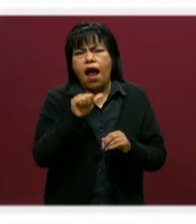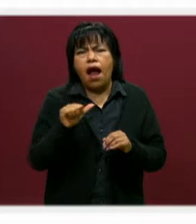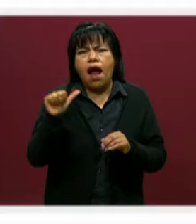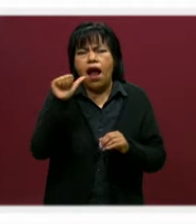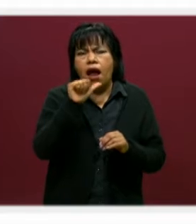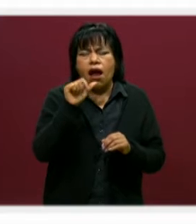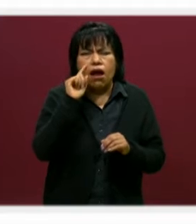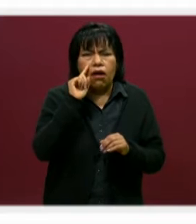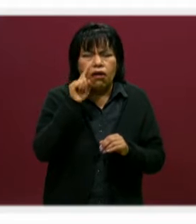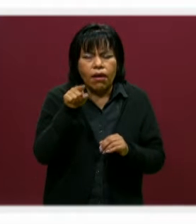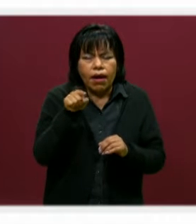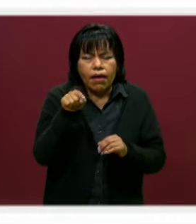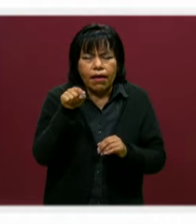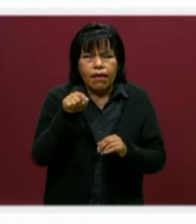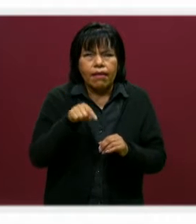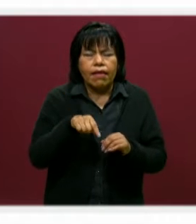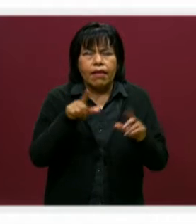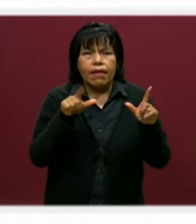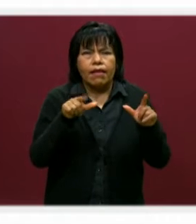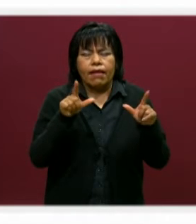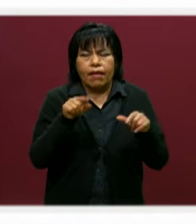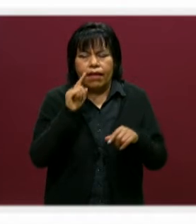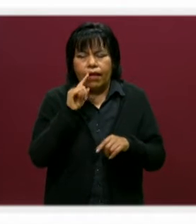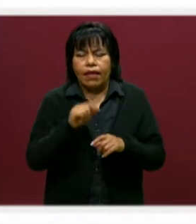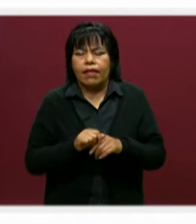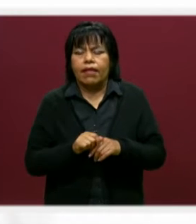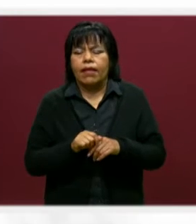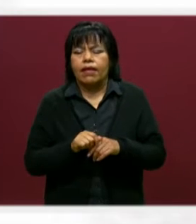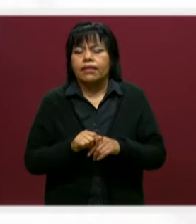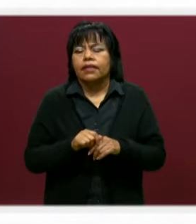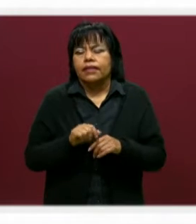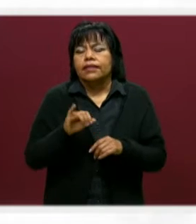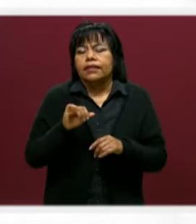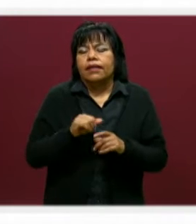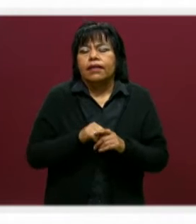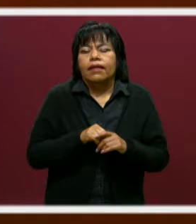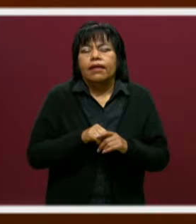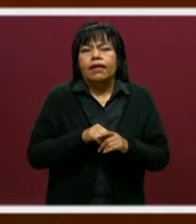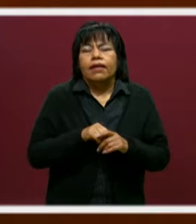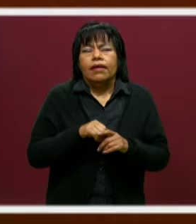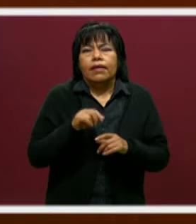itzatlisco.edu.mx. ¿Lo repites, por favor? Claro que sí.